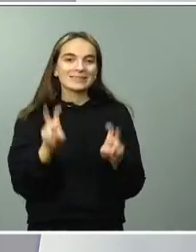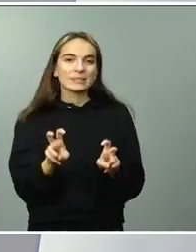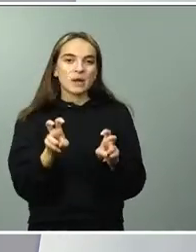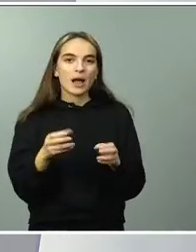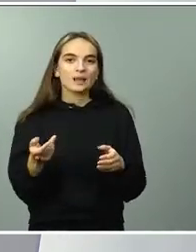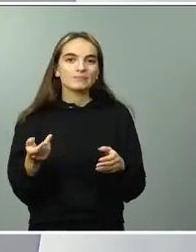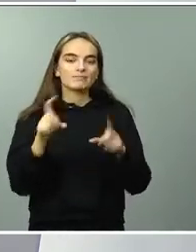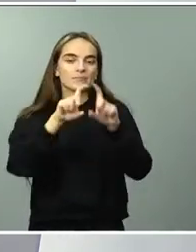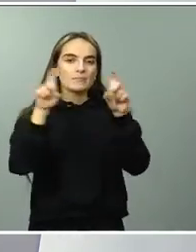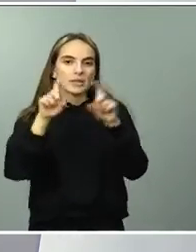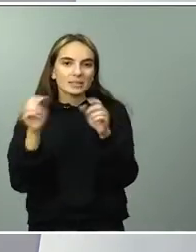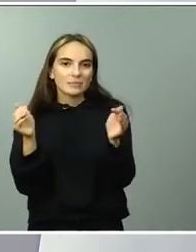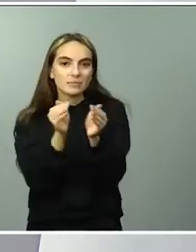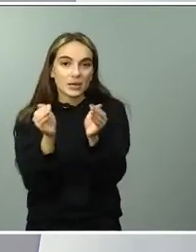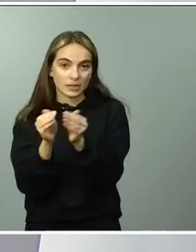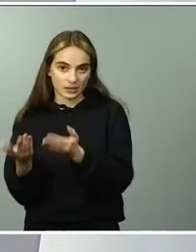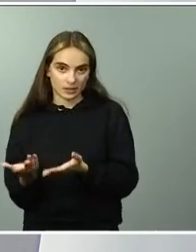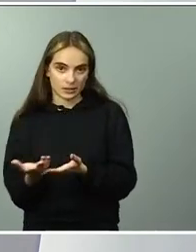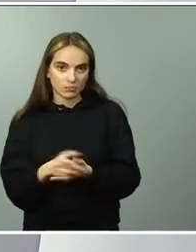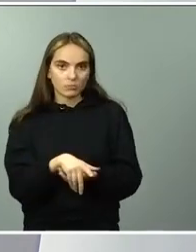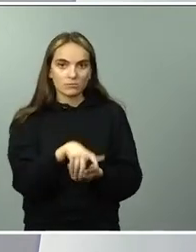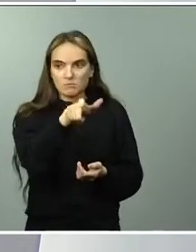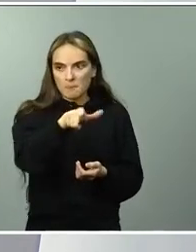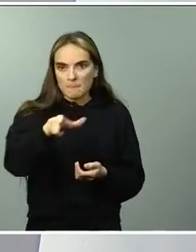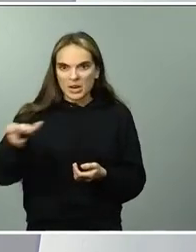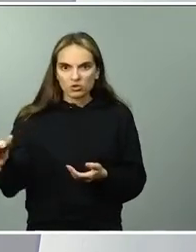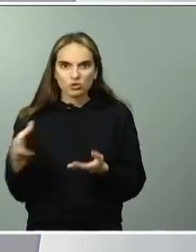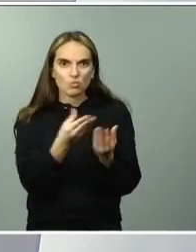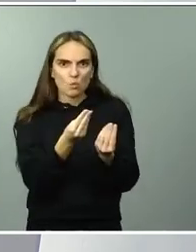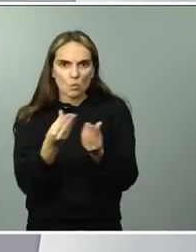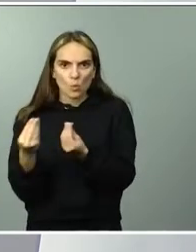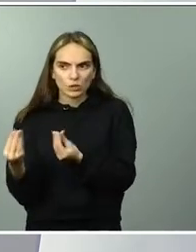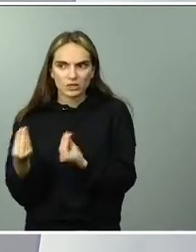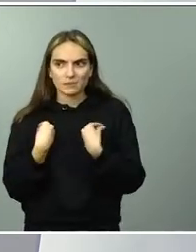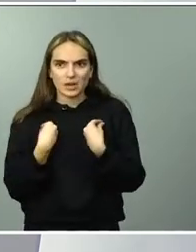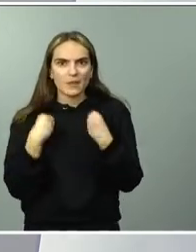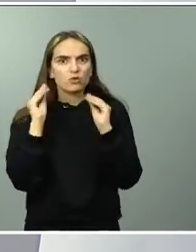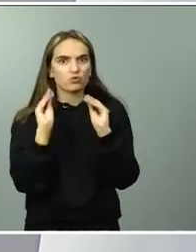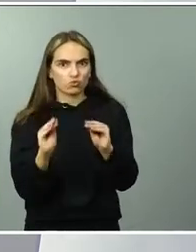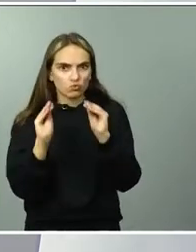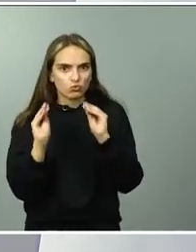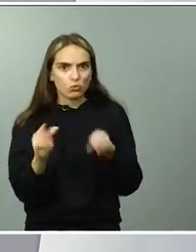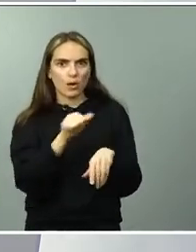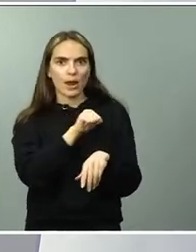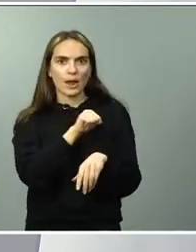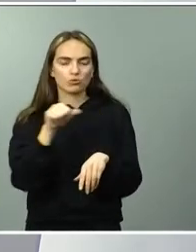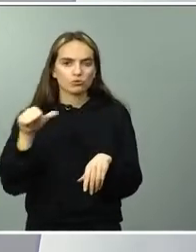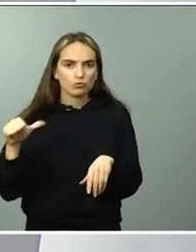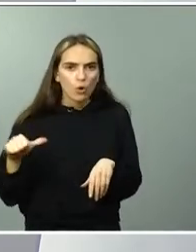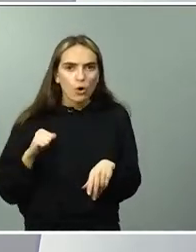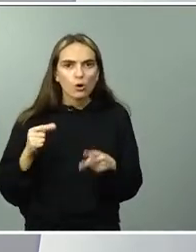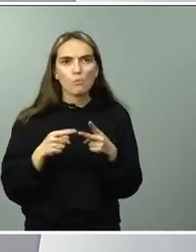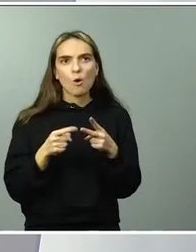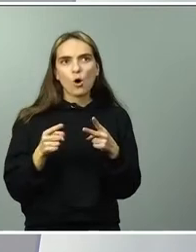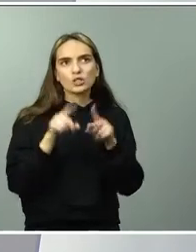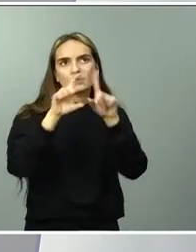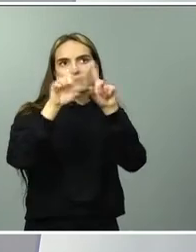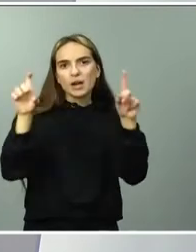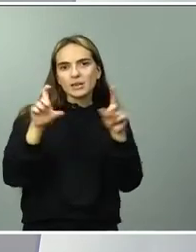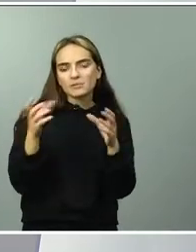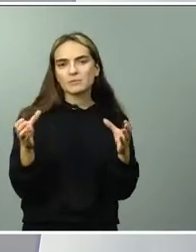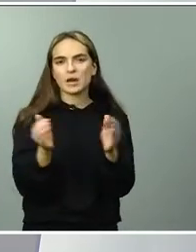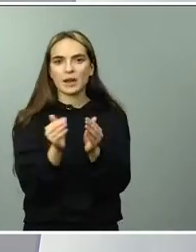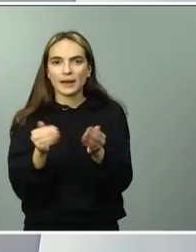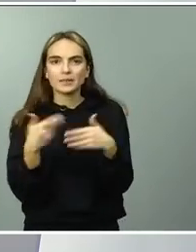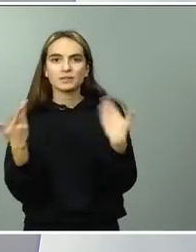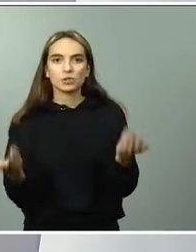ciudadanos perdón muchos ciudadanos muchos autónomos muchos pequeños empresarios y que evidentemente cualquier propuesta que